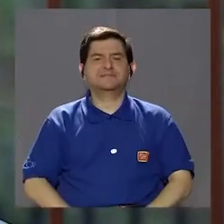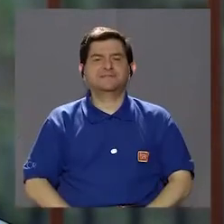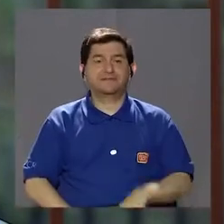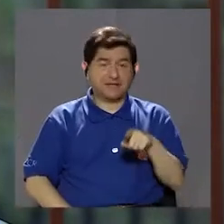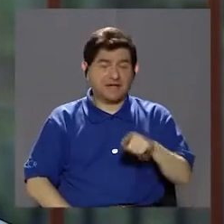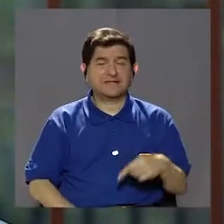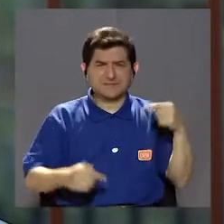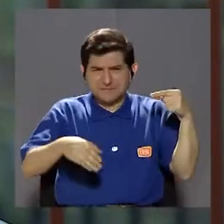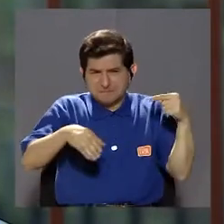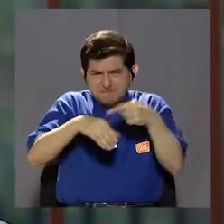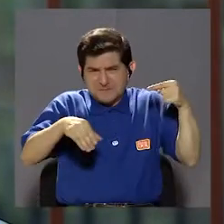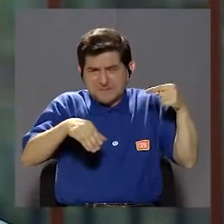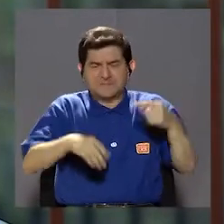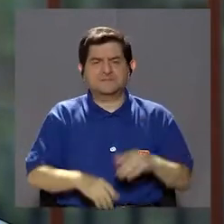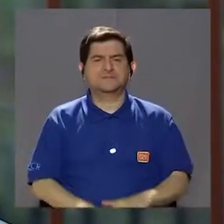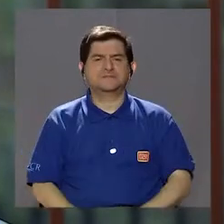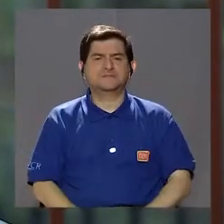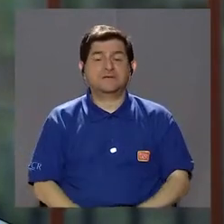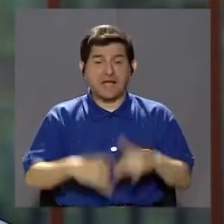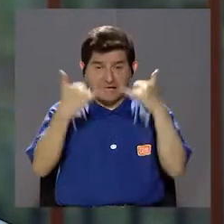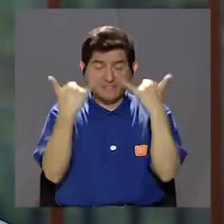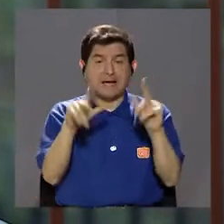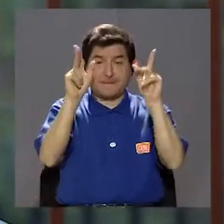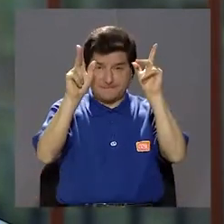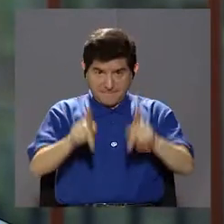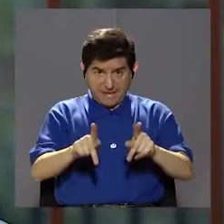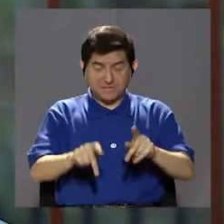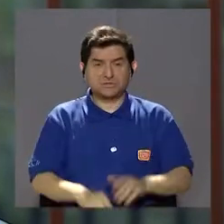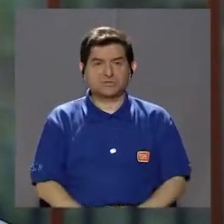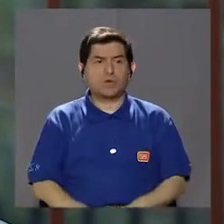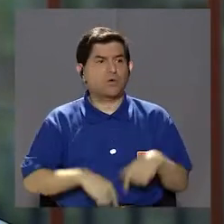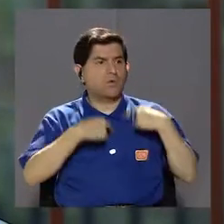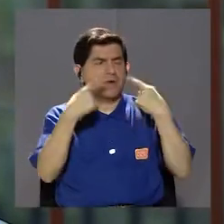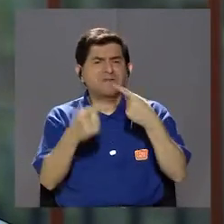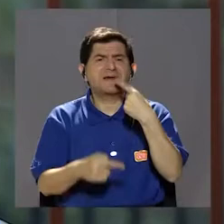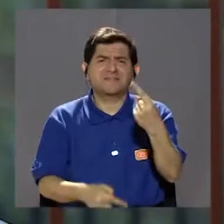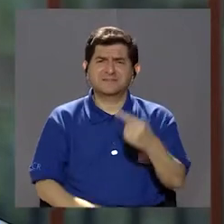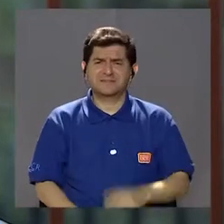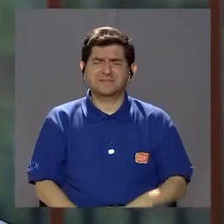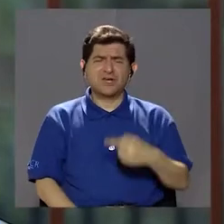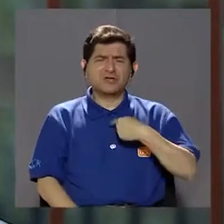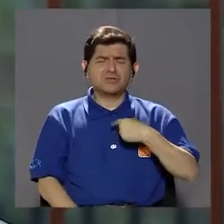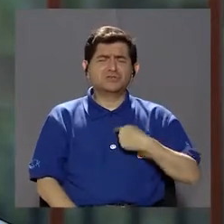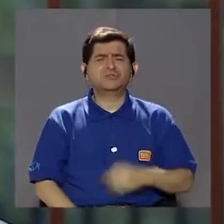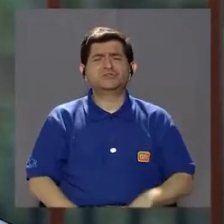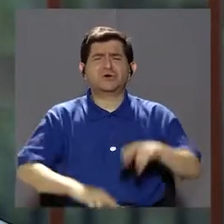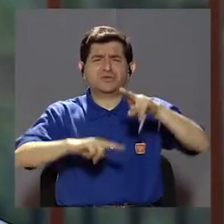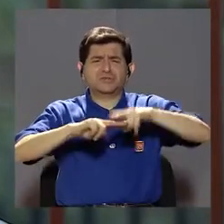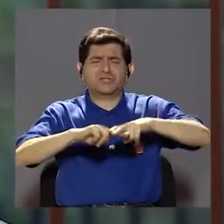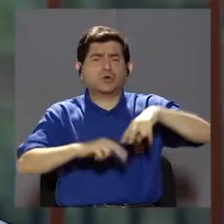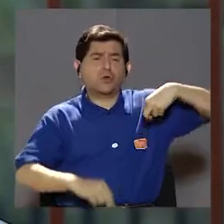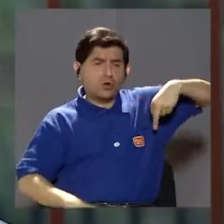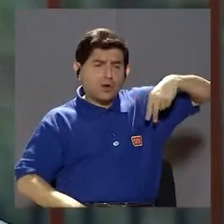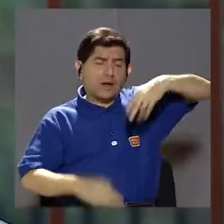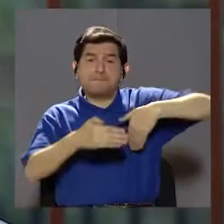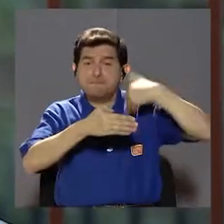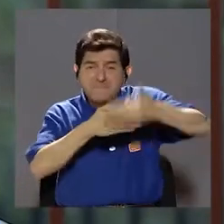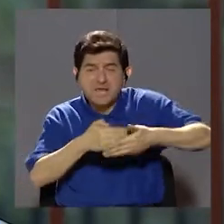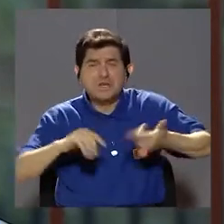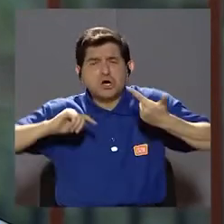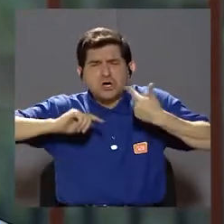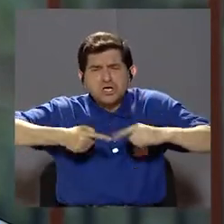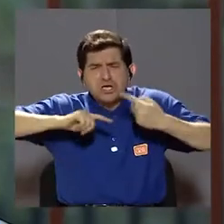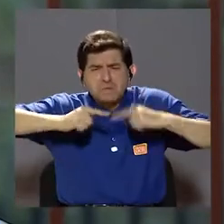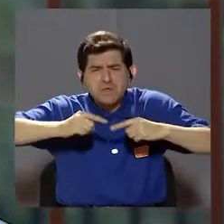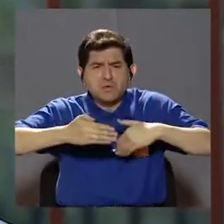El dolor es punzante. Entonces ya cuando una persona llega a la consulta y dice, vea, si yo estoy sentado, me pongo a caminar y